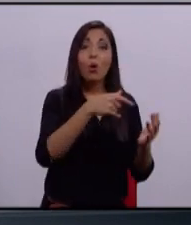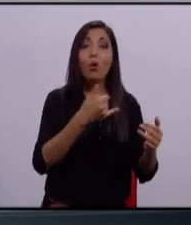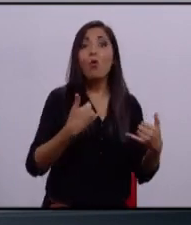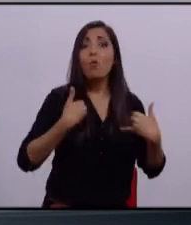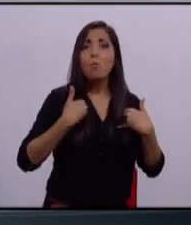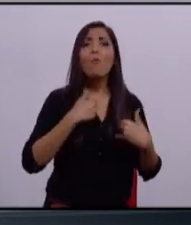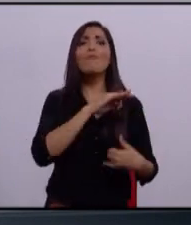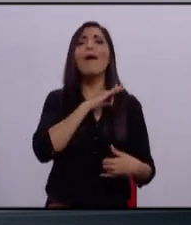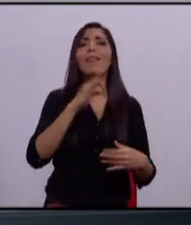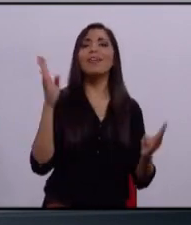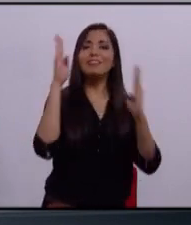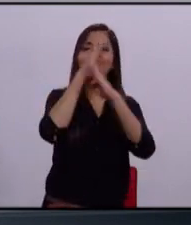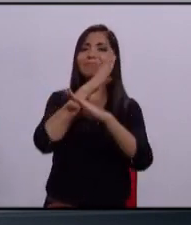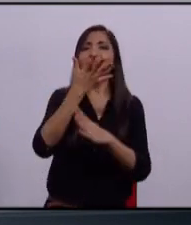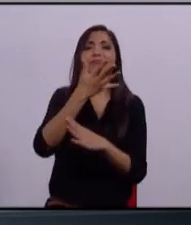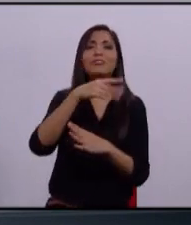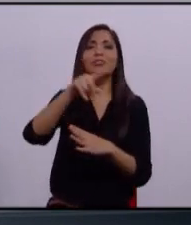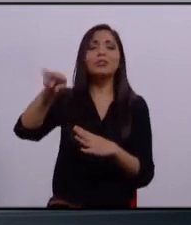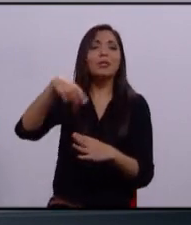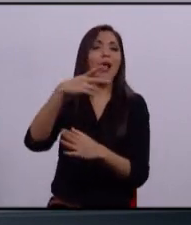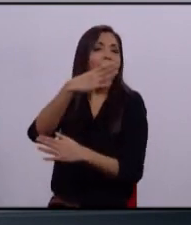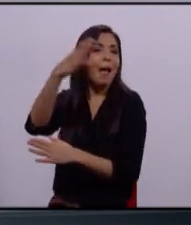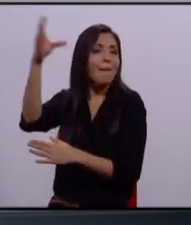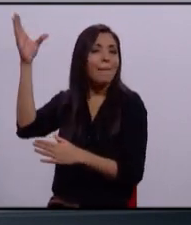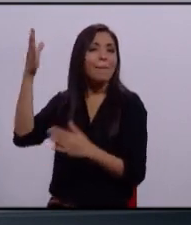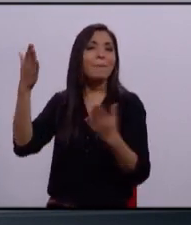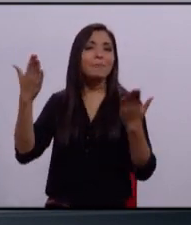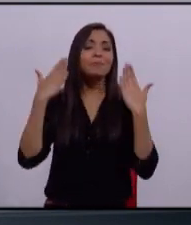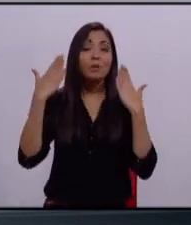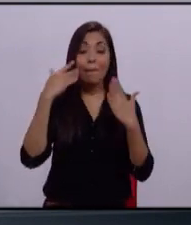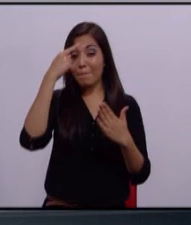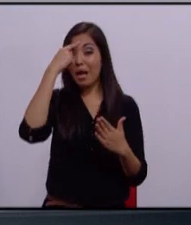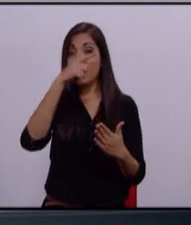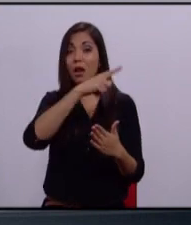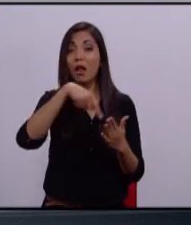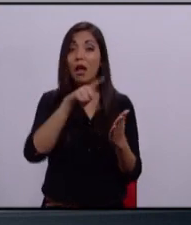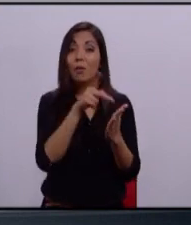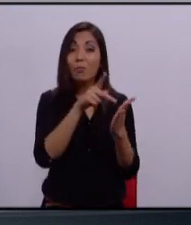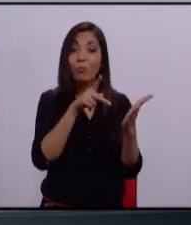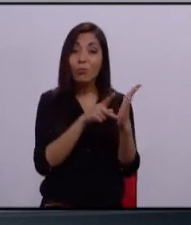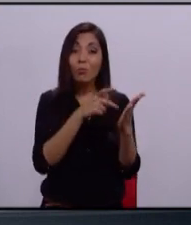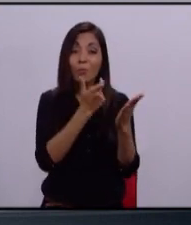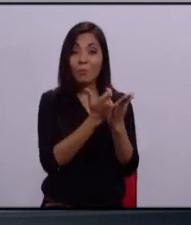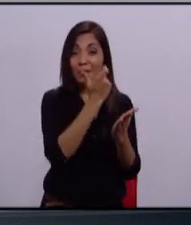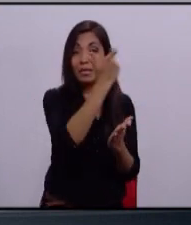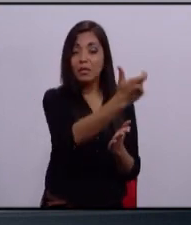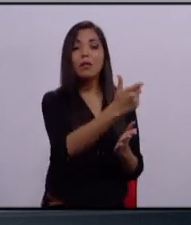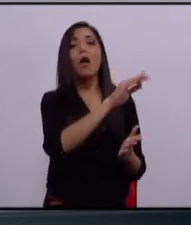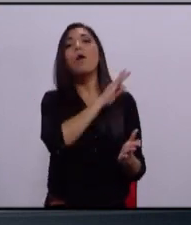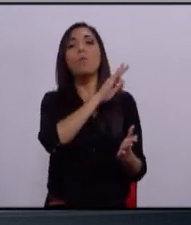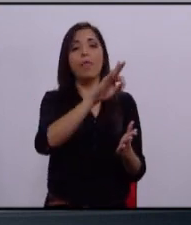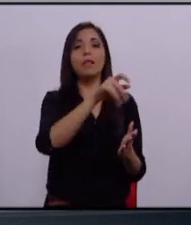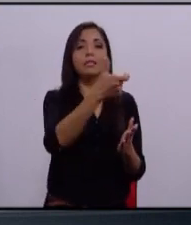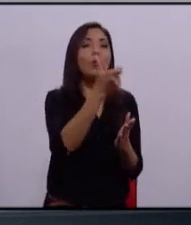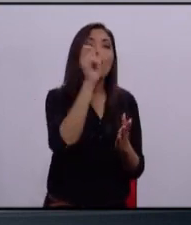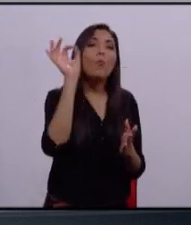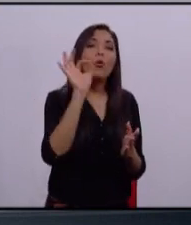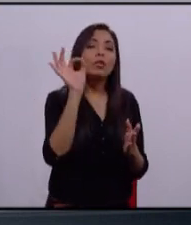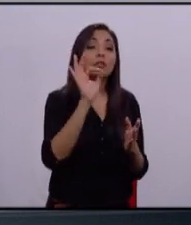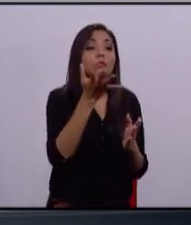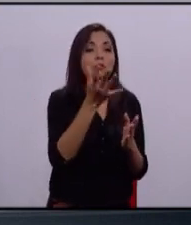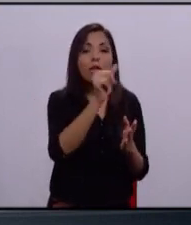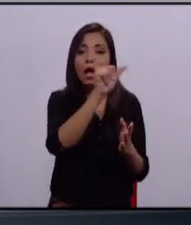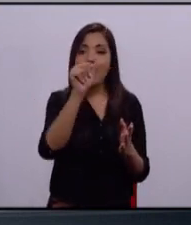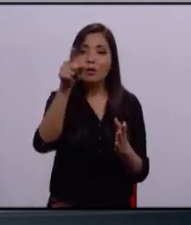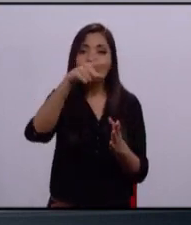parques. Y para ello voy a proponer que del impuesto predial un porcentaje se designe a las colonias a través